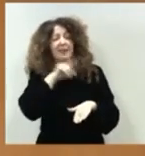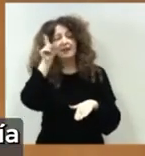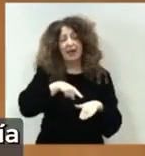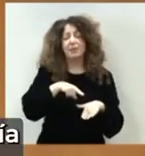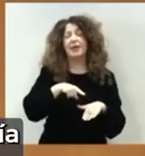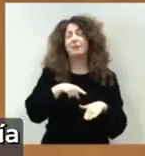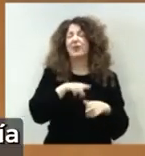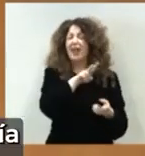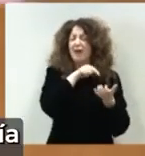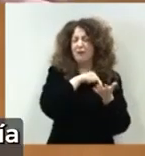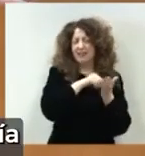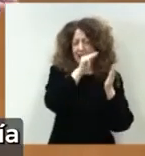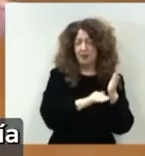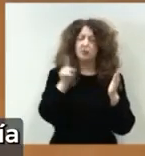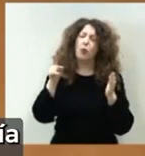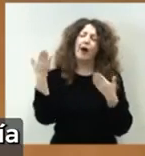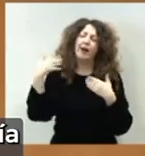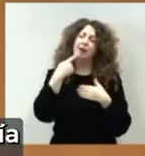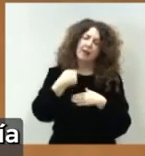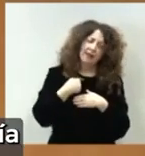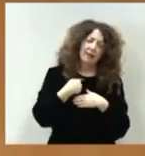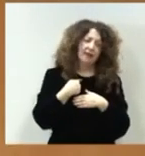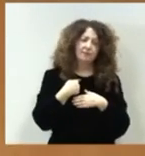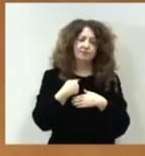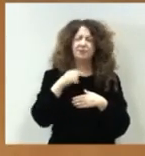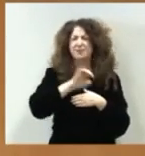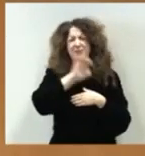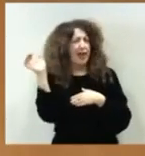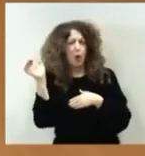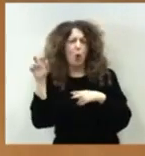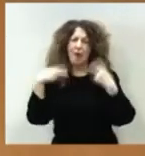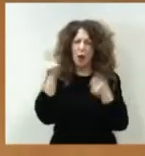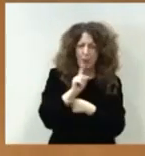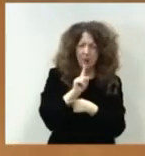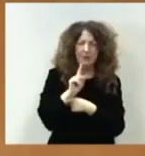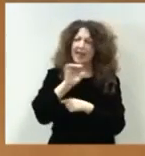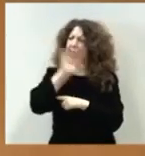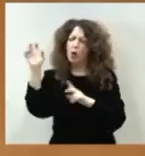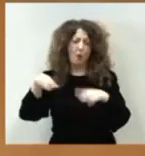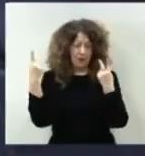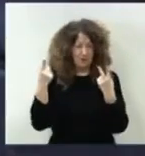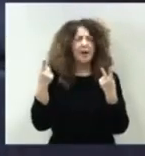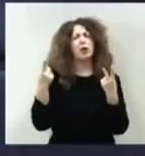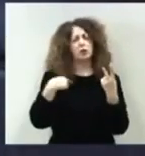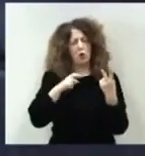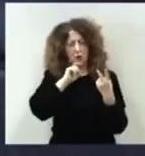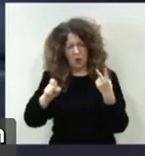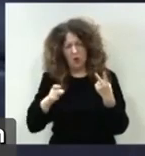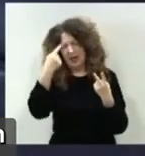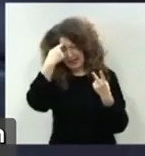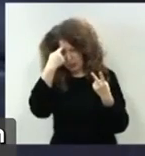Yo sé que usted me va a decir lo que me decía antes de comenzar esta sesión y es que Europa no lo permite, pero yo le tengo que recordar